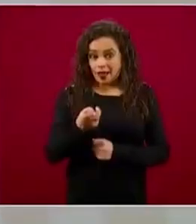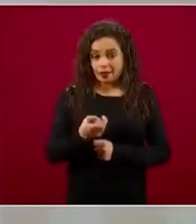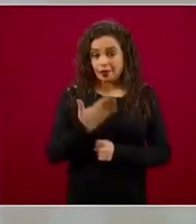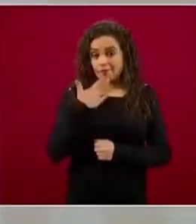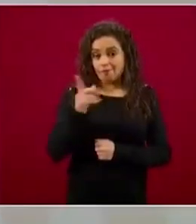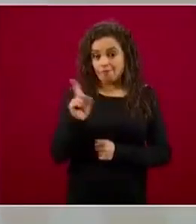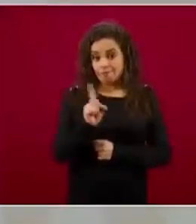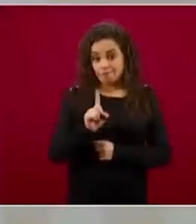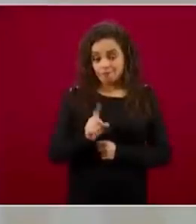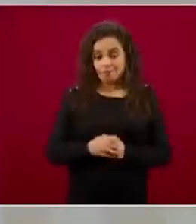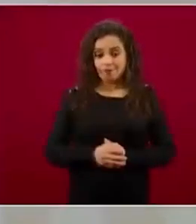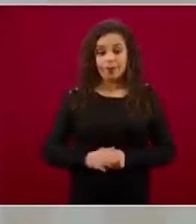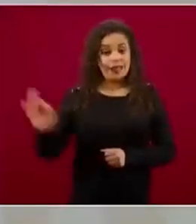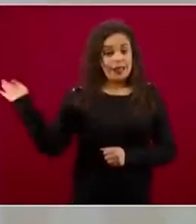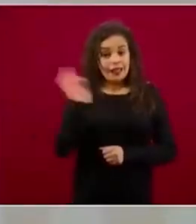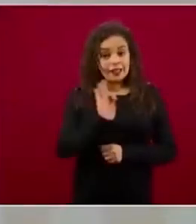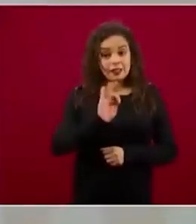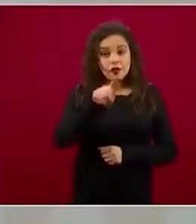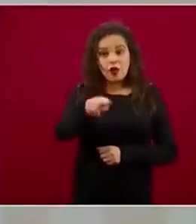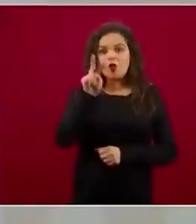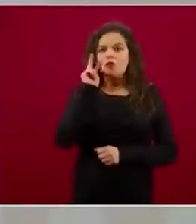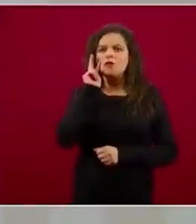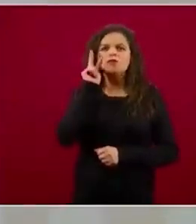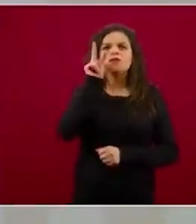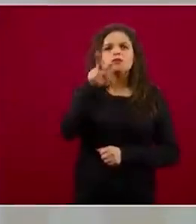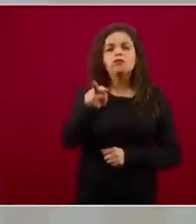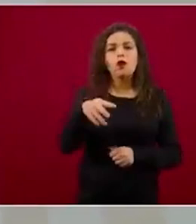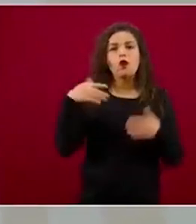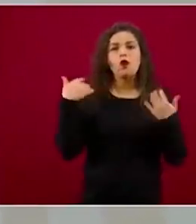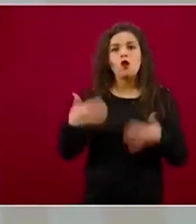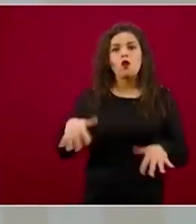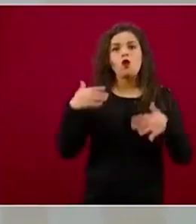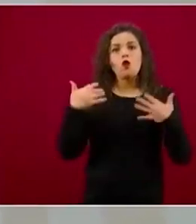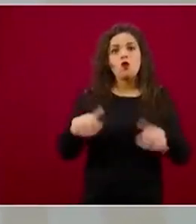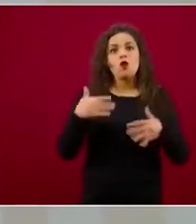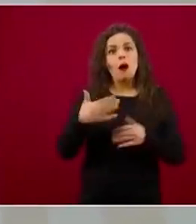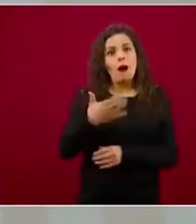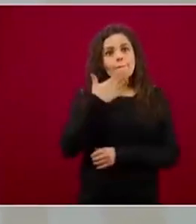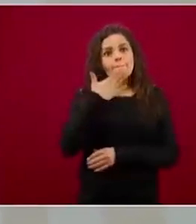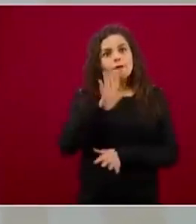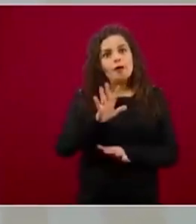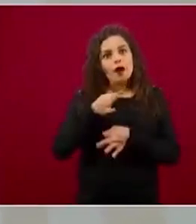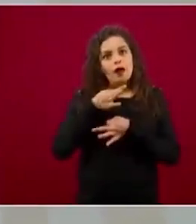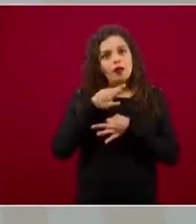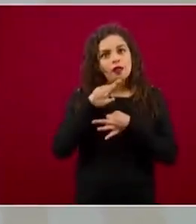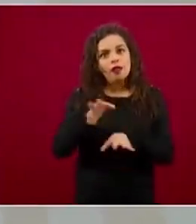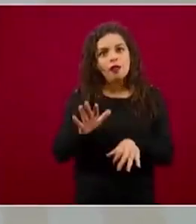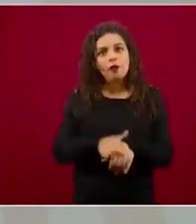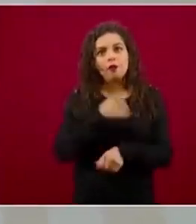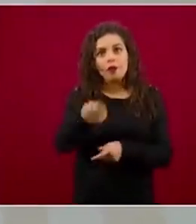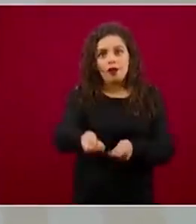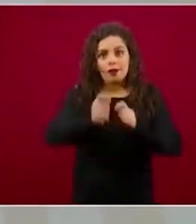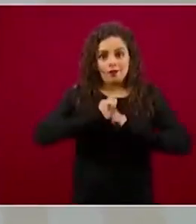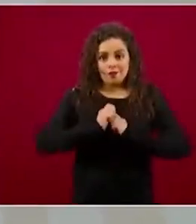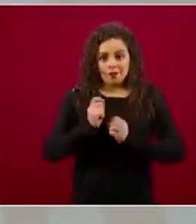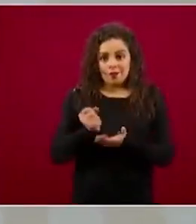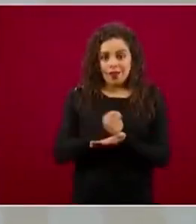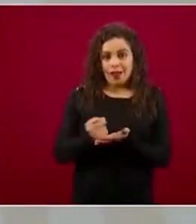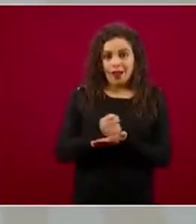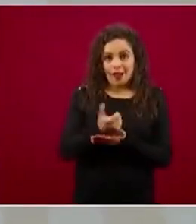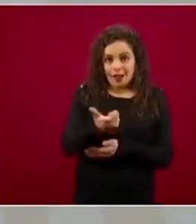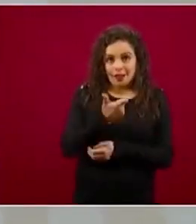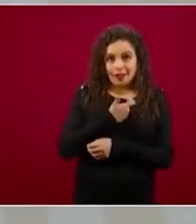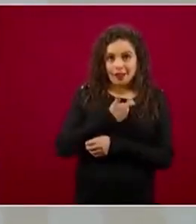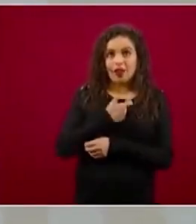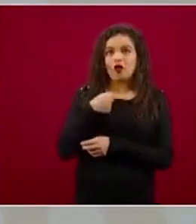veamos un anuncio muy atractivo donde nos van a dar dinero si nosotros depositamos 300 pesos